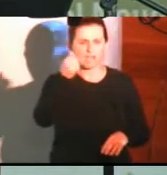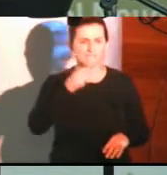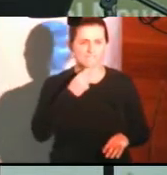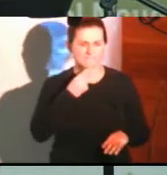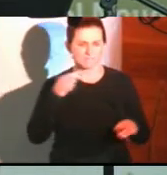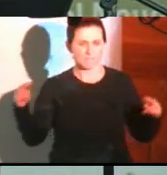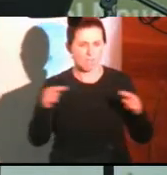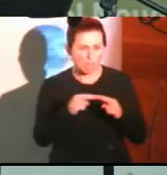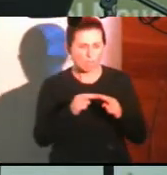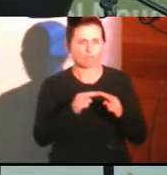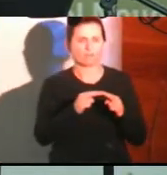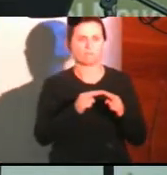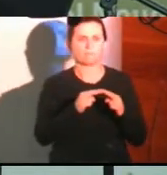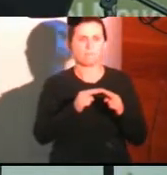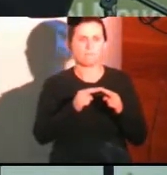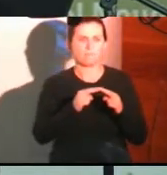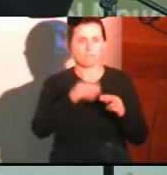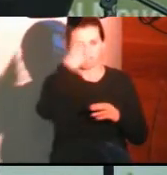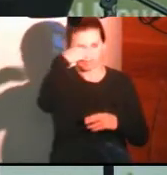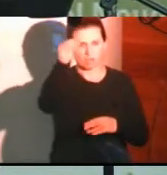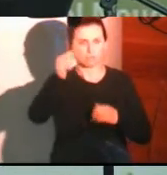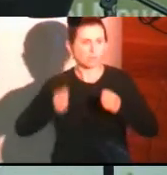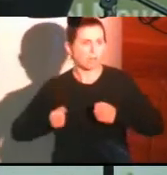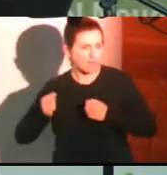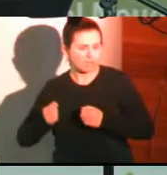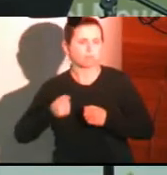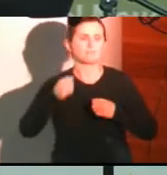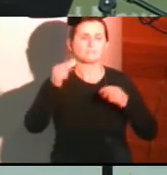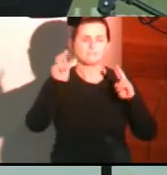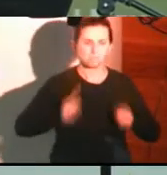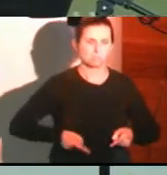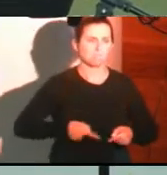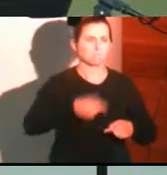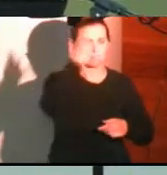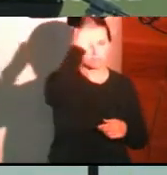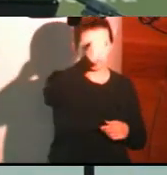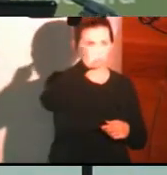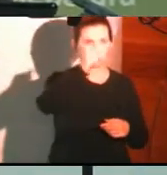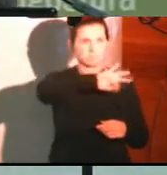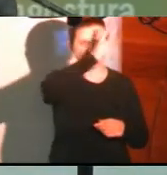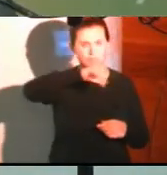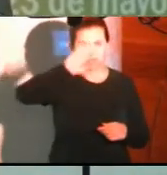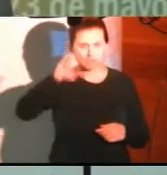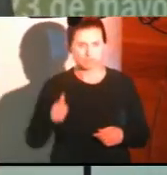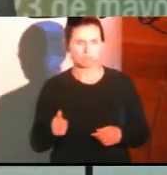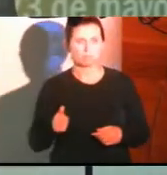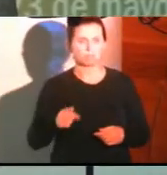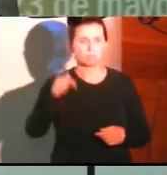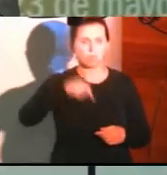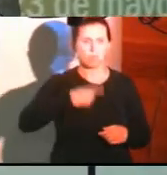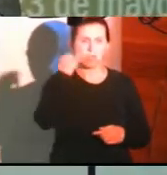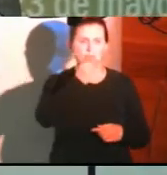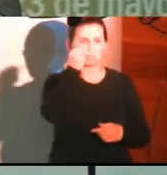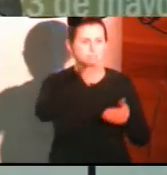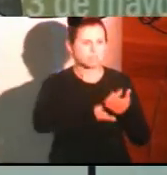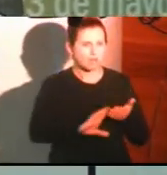anillar tanto con San Carlos de Bariloche como con San Martín de los Andes. Hoy también hemos tenido una gran noticia,